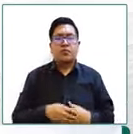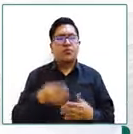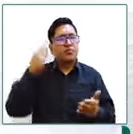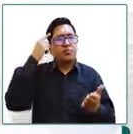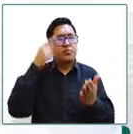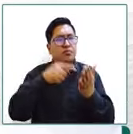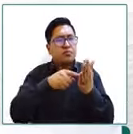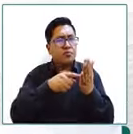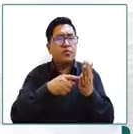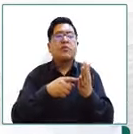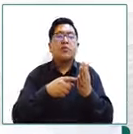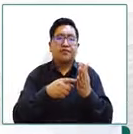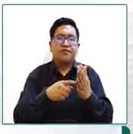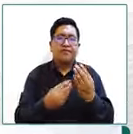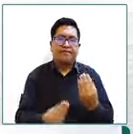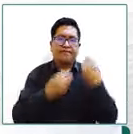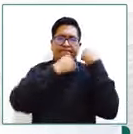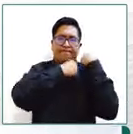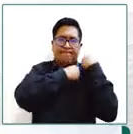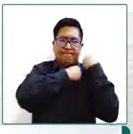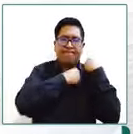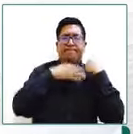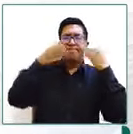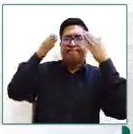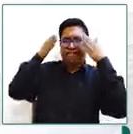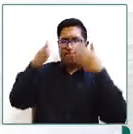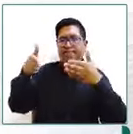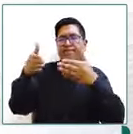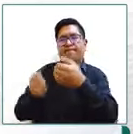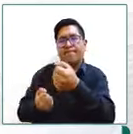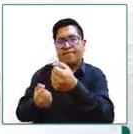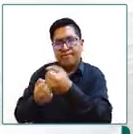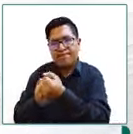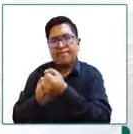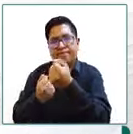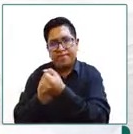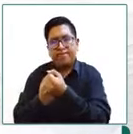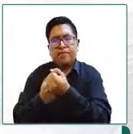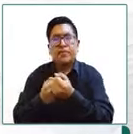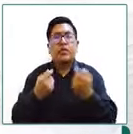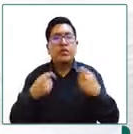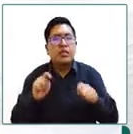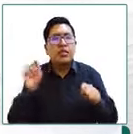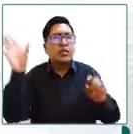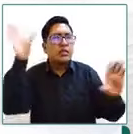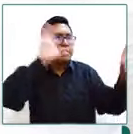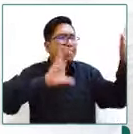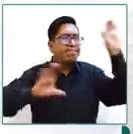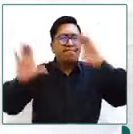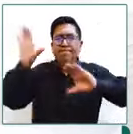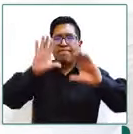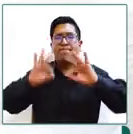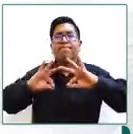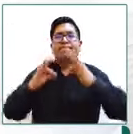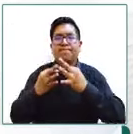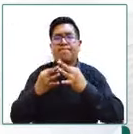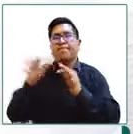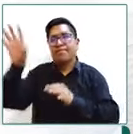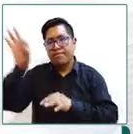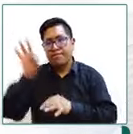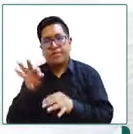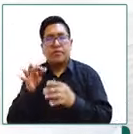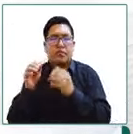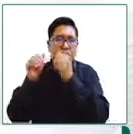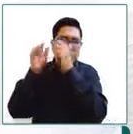pues tienen la obligación a su vez de coadyuvar a la identificación de diferentes familiares ya sean directos a través de la